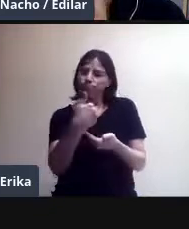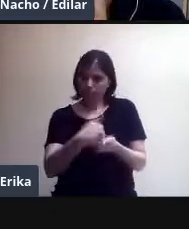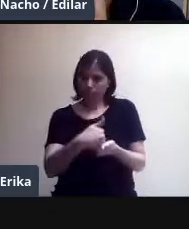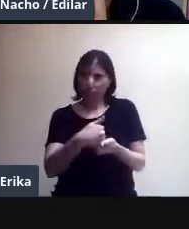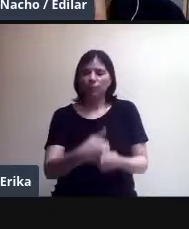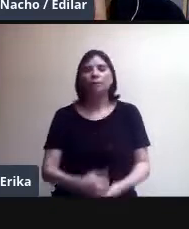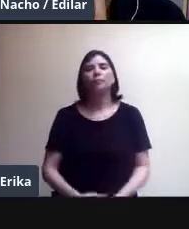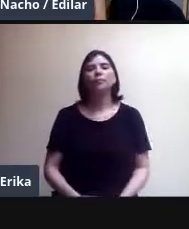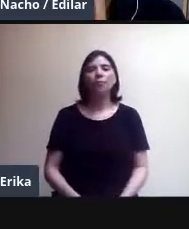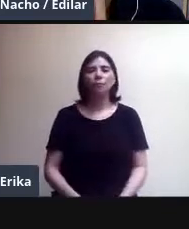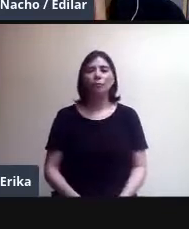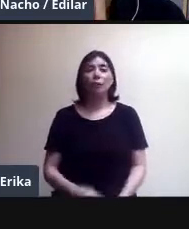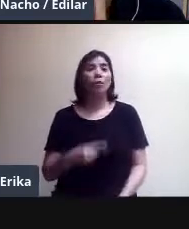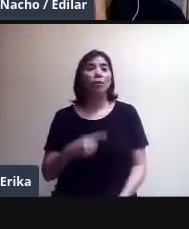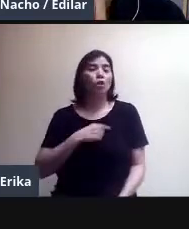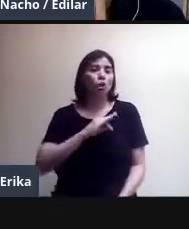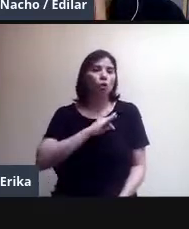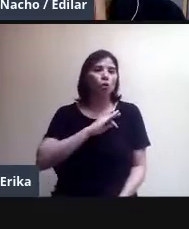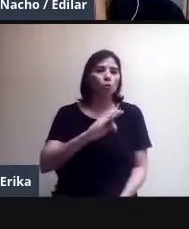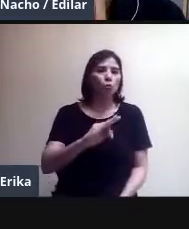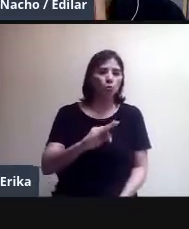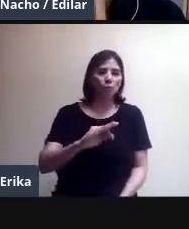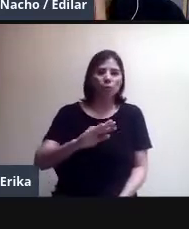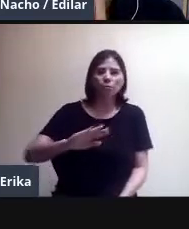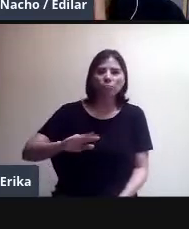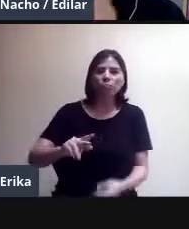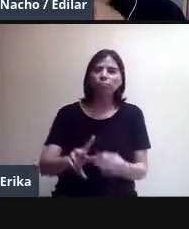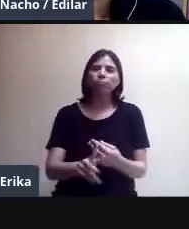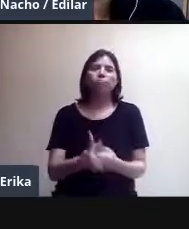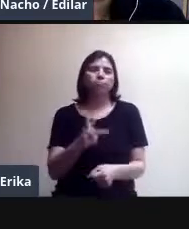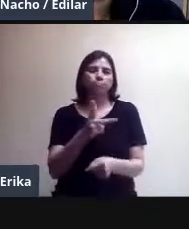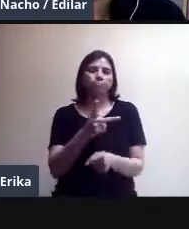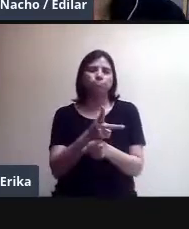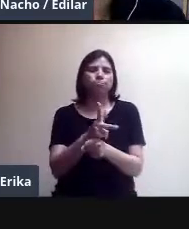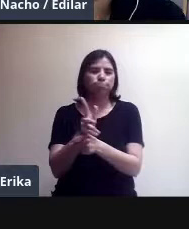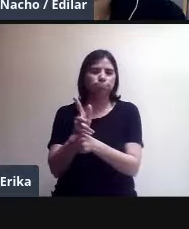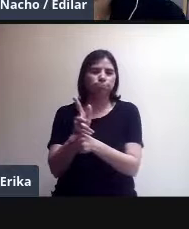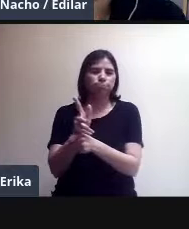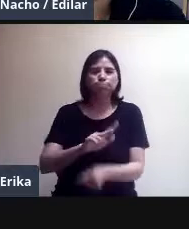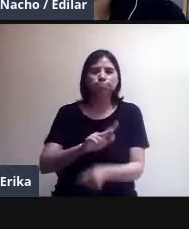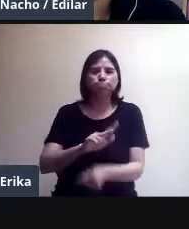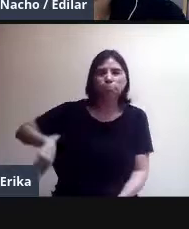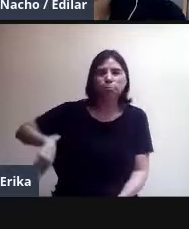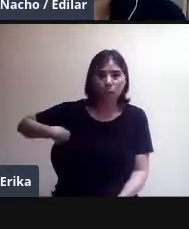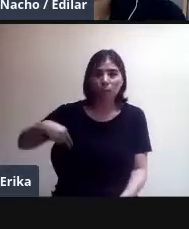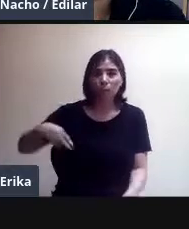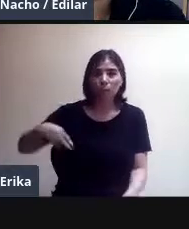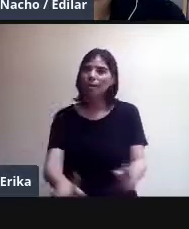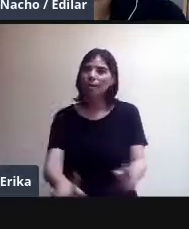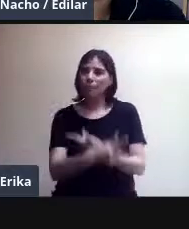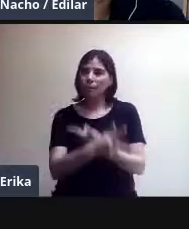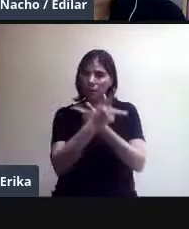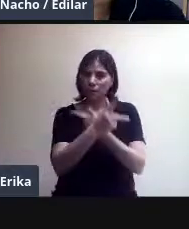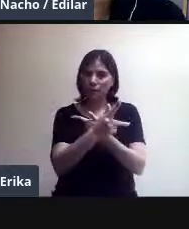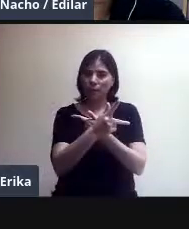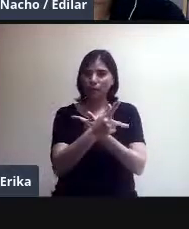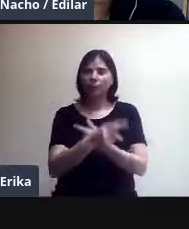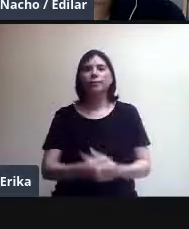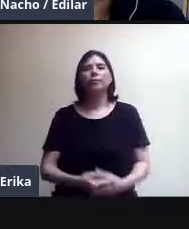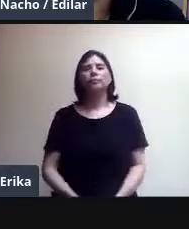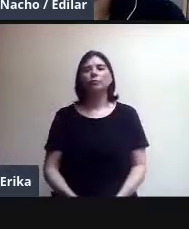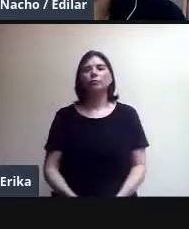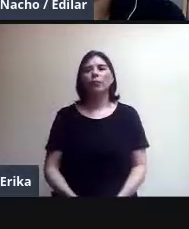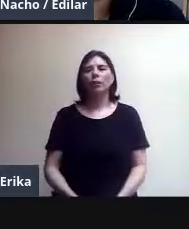yo puedo grabar la videollamada. Fíjense cómo puedo, como sucede en este